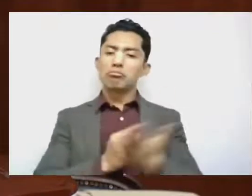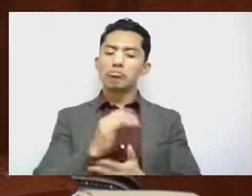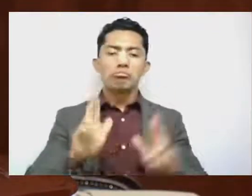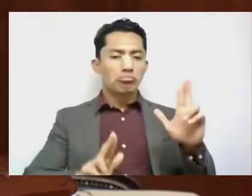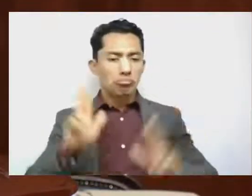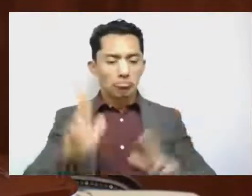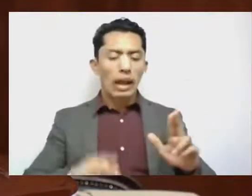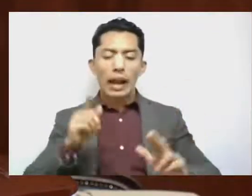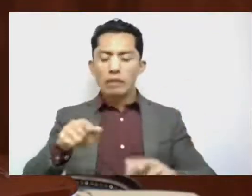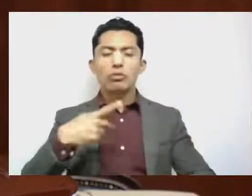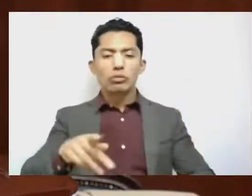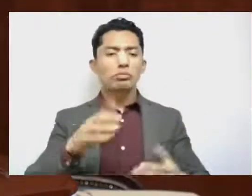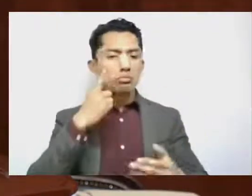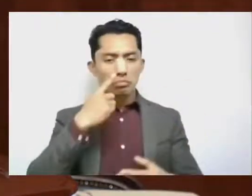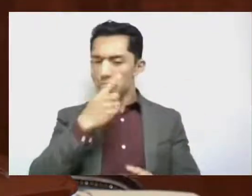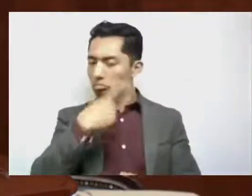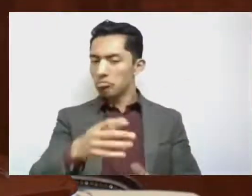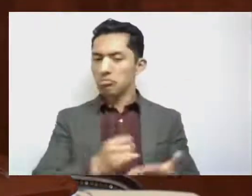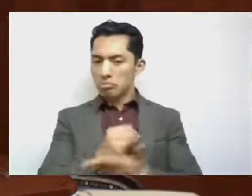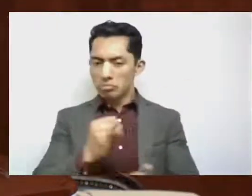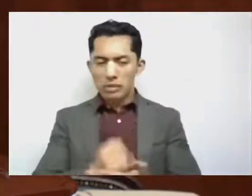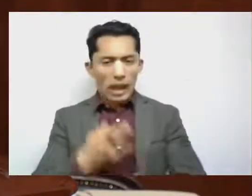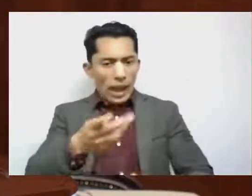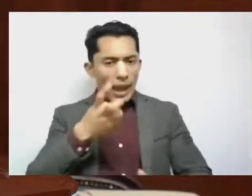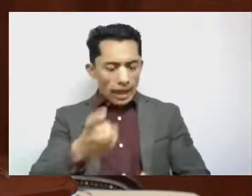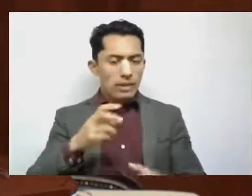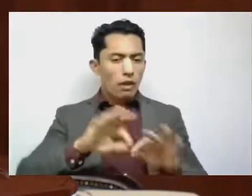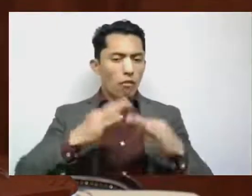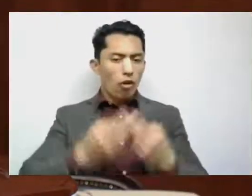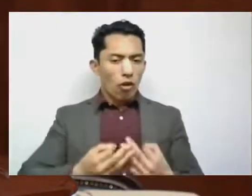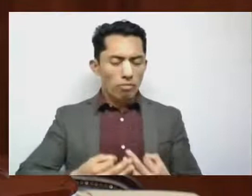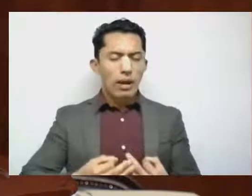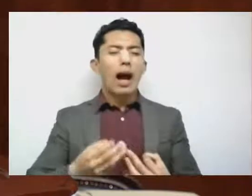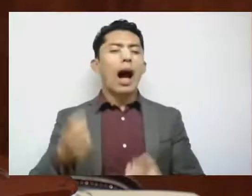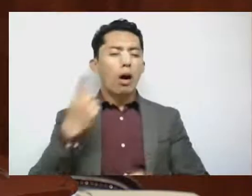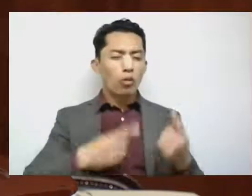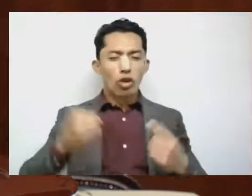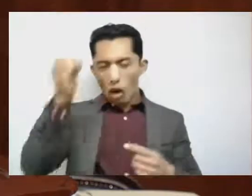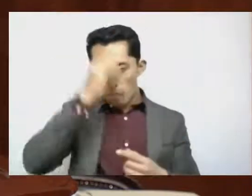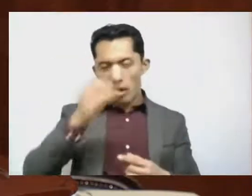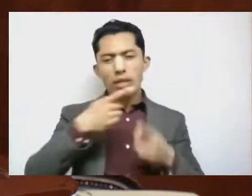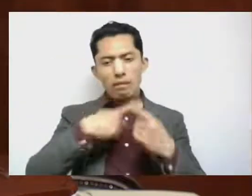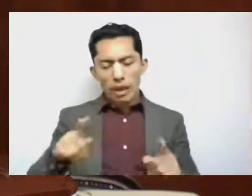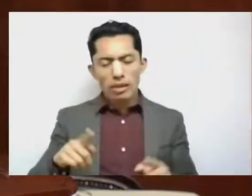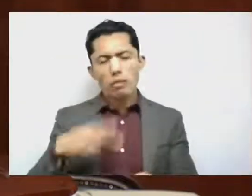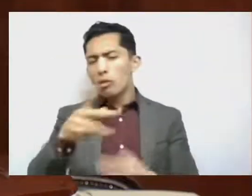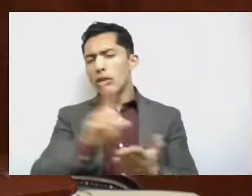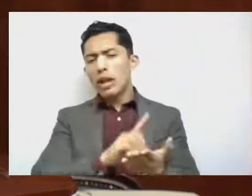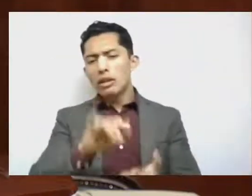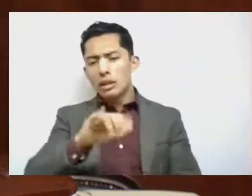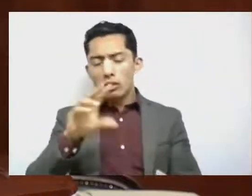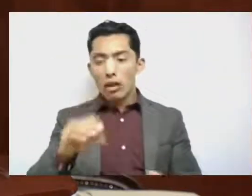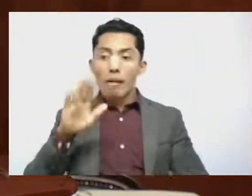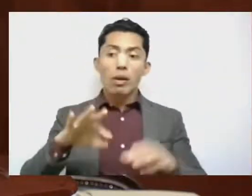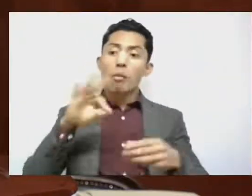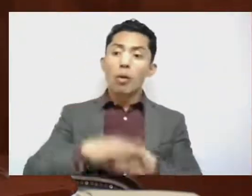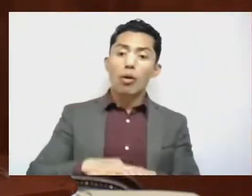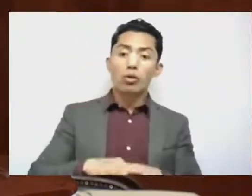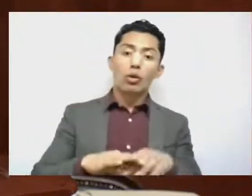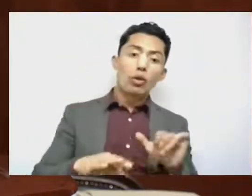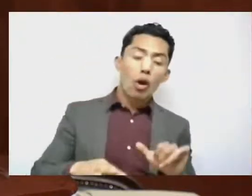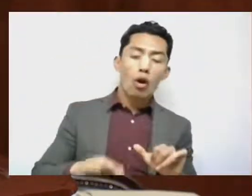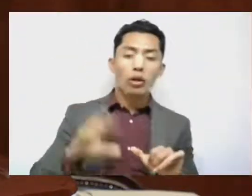democracia, ¿tenemos derecho a disentir? Sí. ¿Tenemos derecho a votar en contra o a favor?